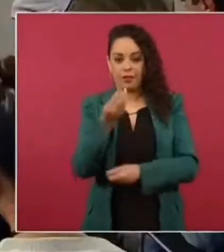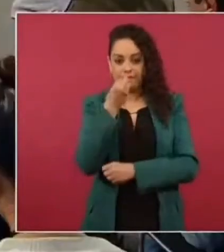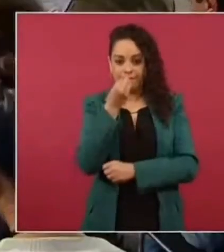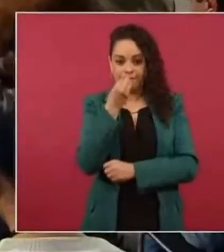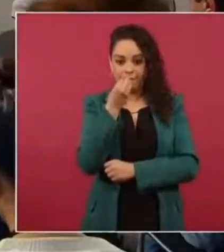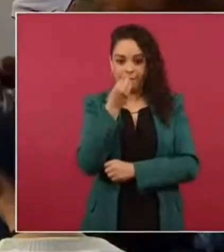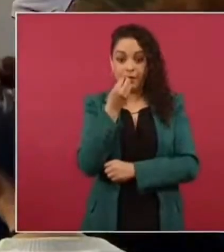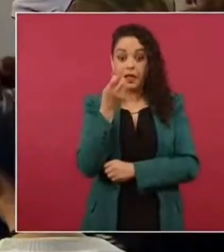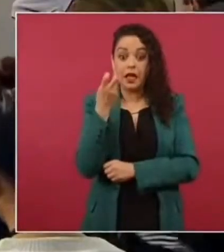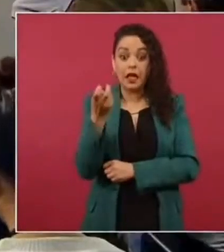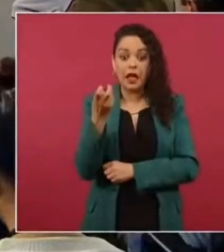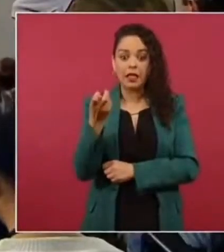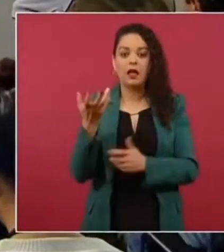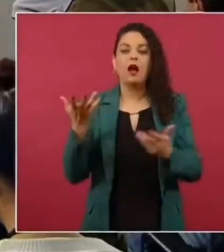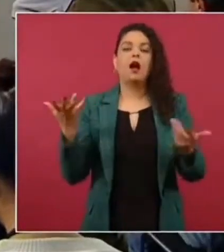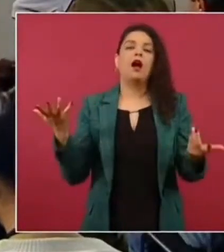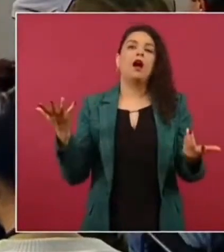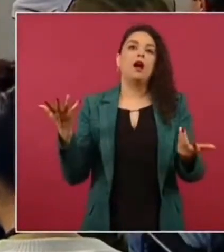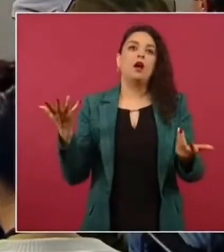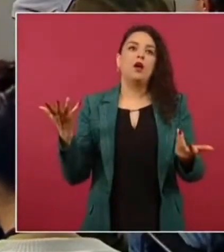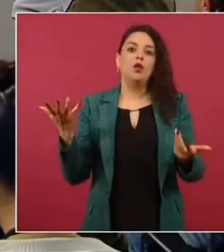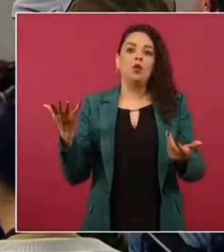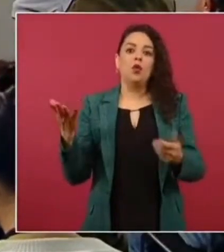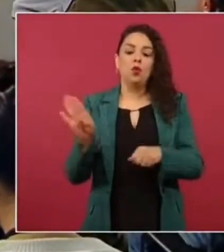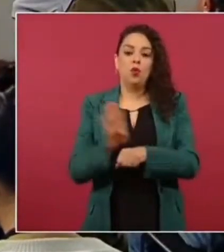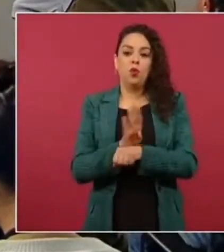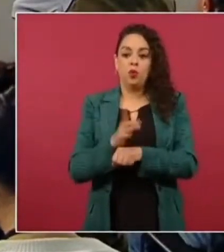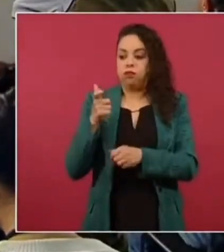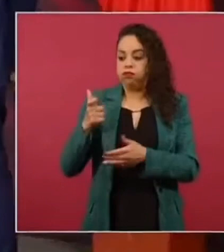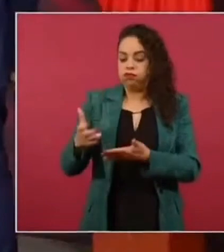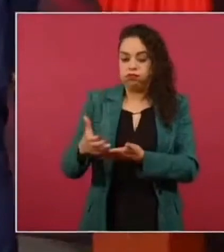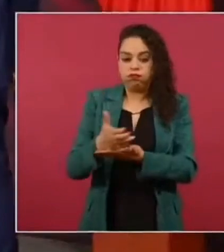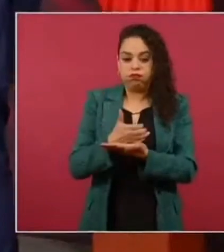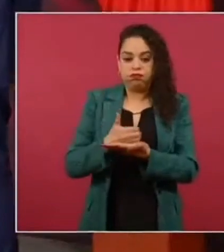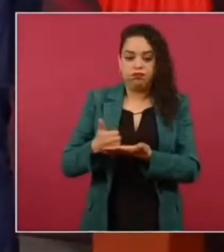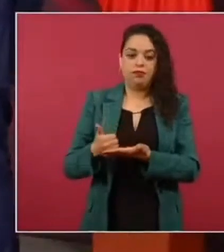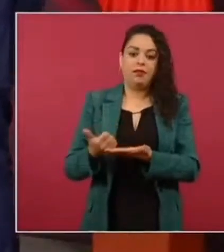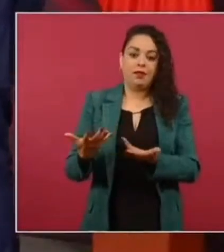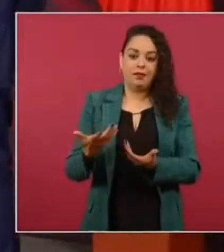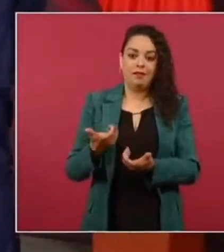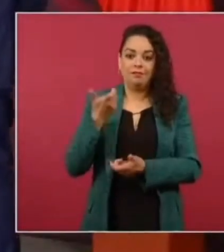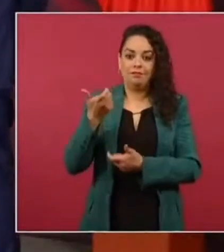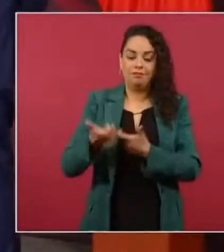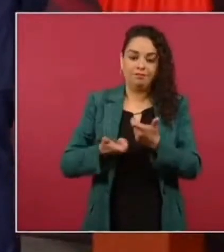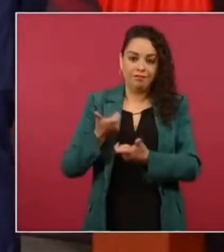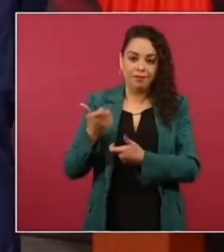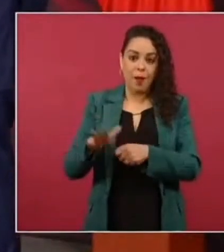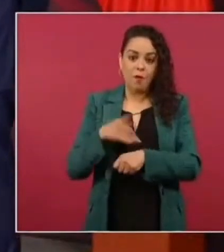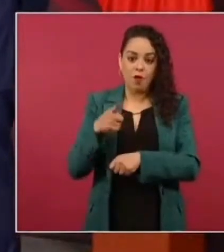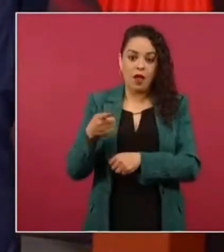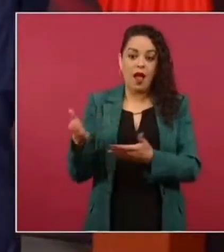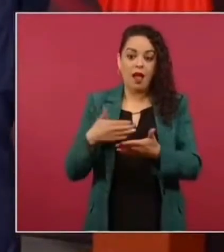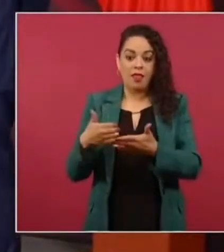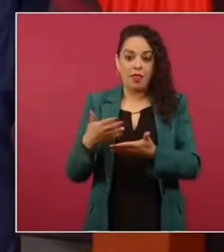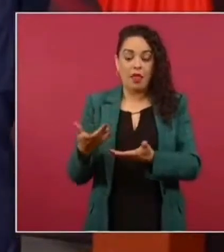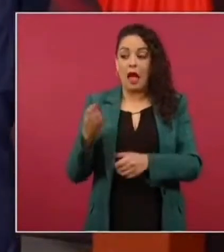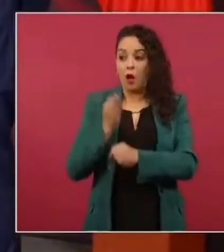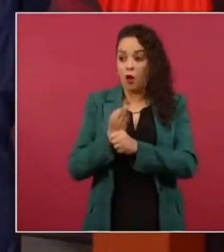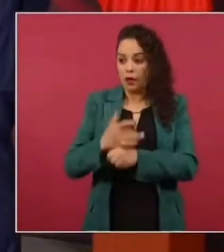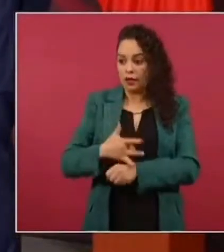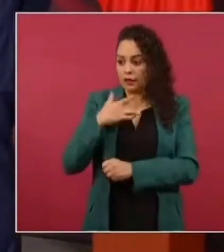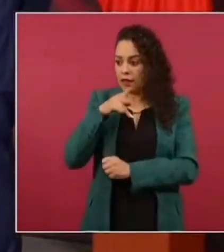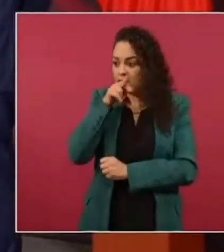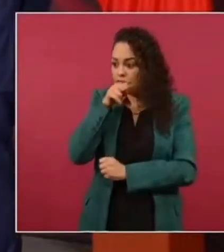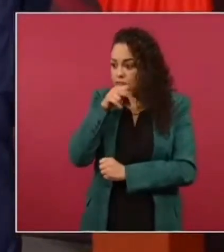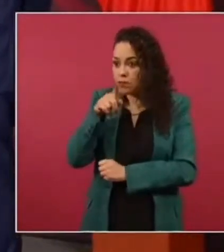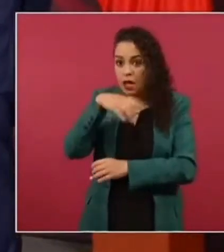implementado ahorita un ingreso ahora están preocupados porque dice ahora que que ya van a terminar la obra que vamos